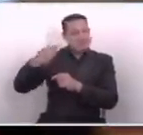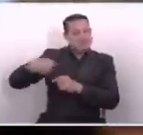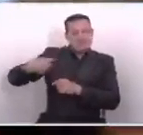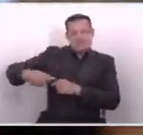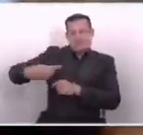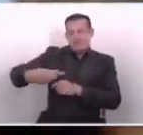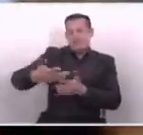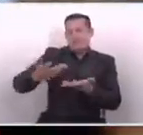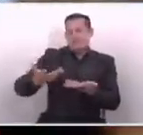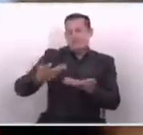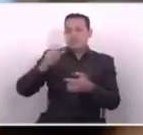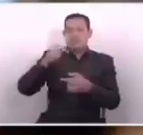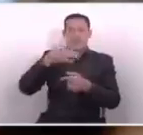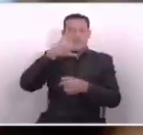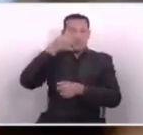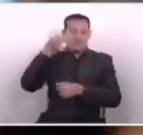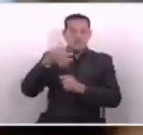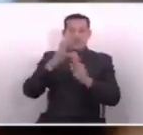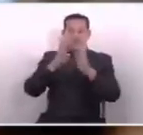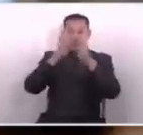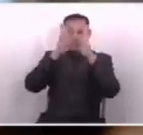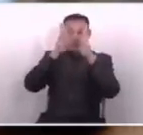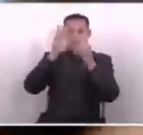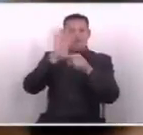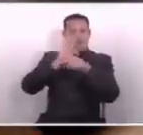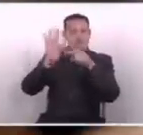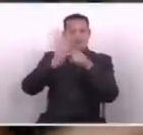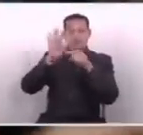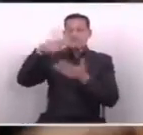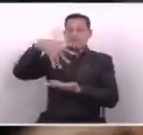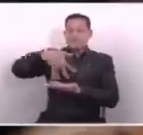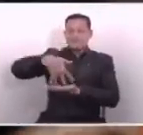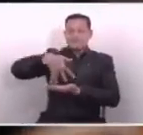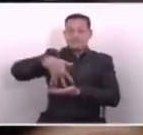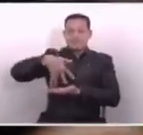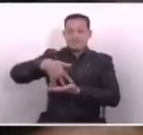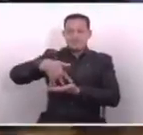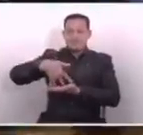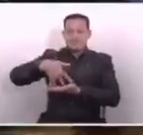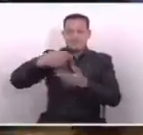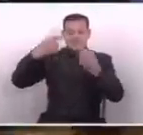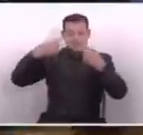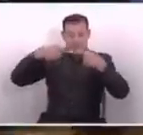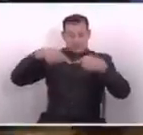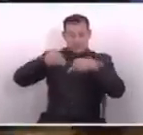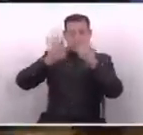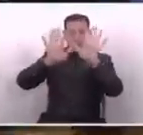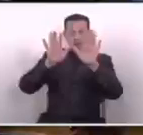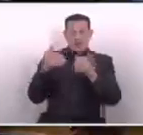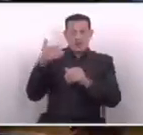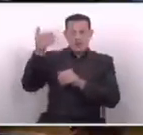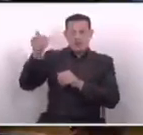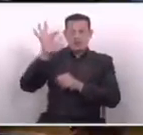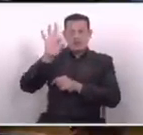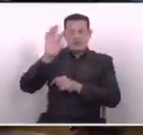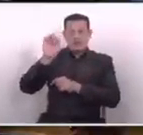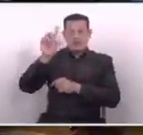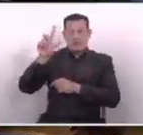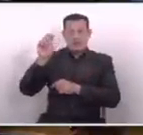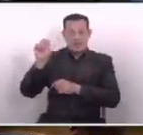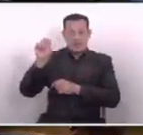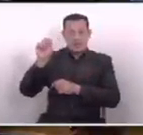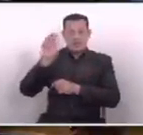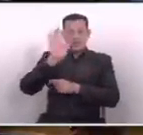Ciertamente escuchar aquí a funcionarios públicos que durante los 10 años de gobierno del FMLN